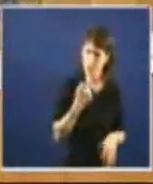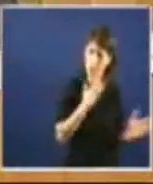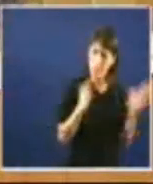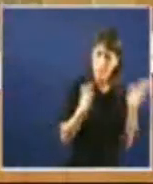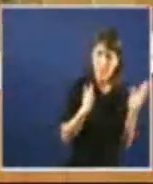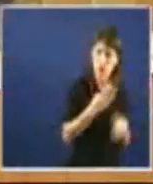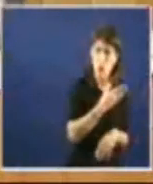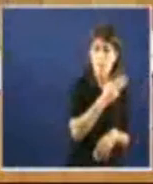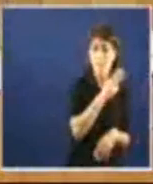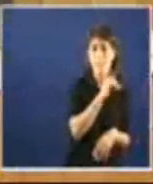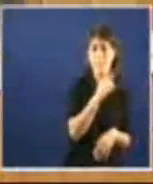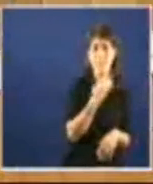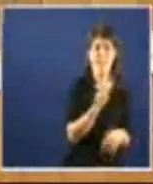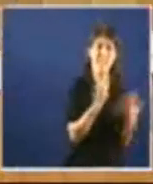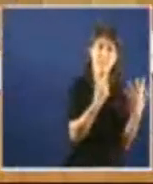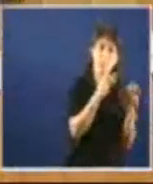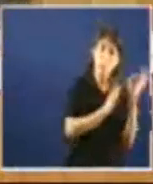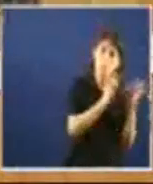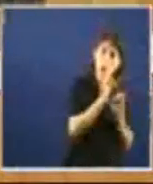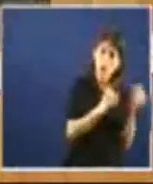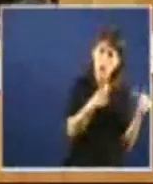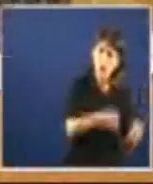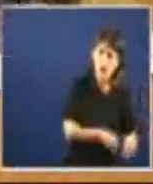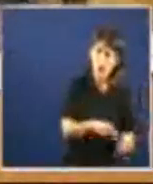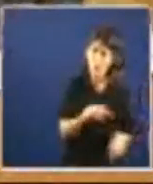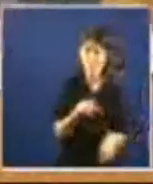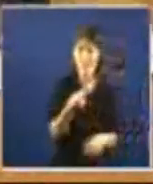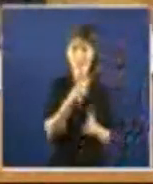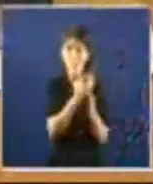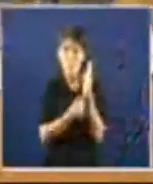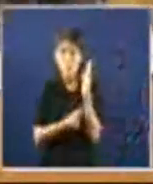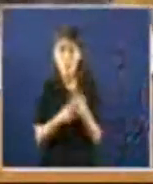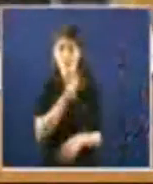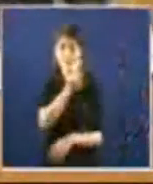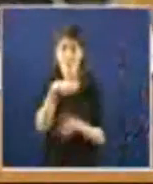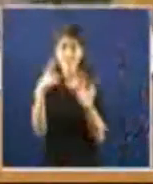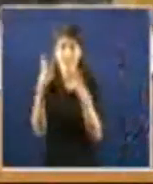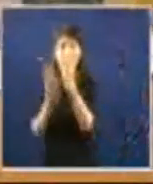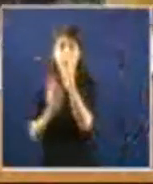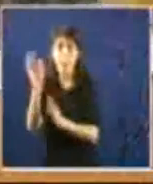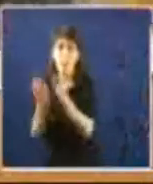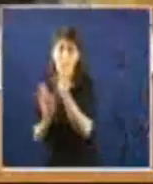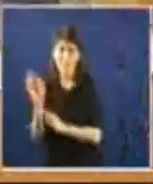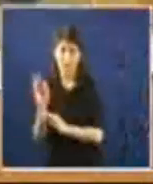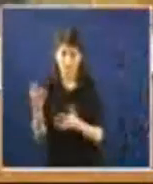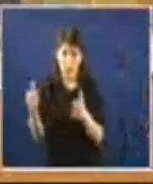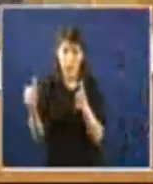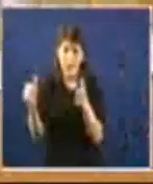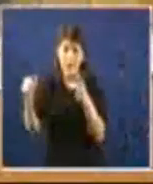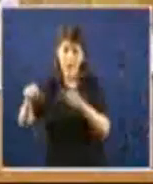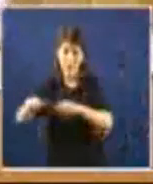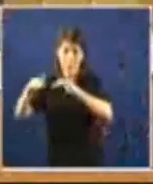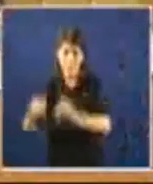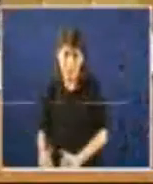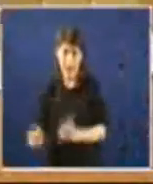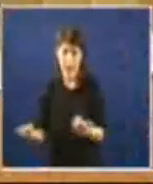6% os orzamentos esborrarianos en un 37% ou seña a pisar un moste de seu acelerador costa baixo